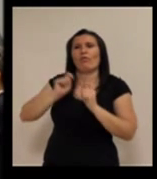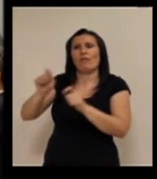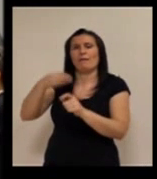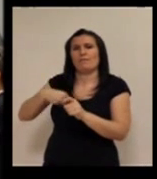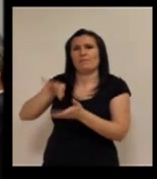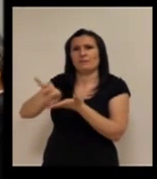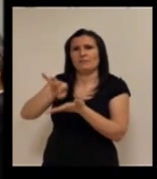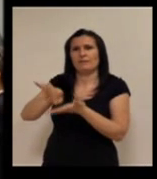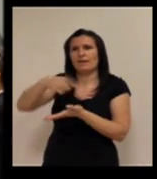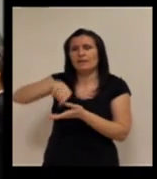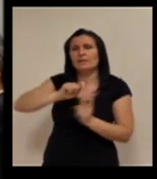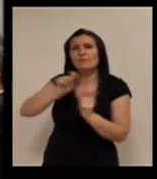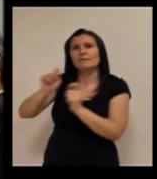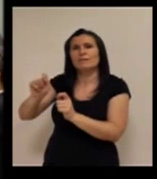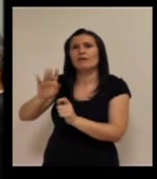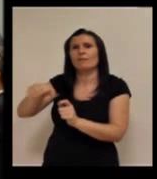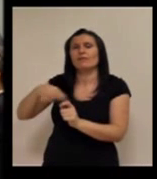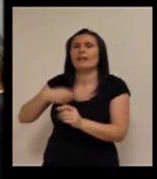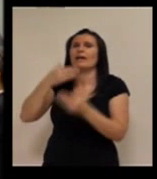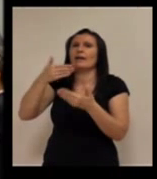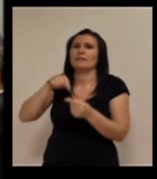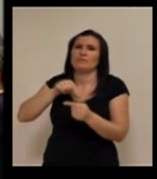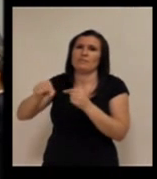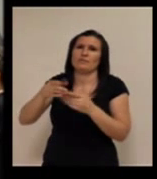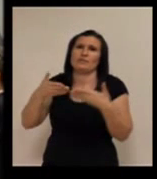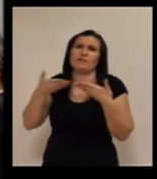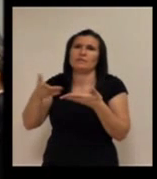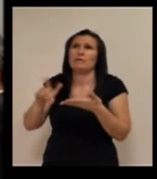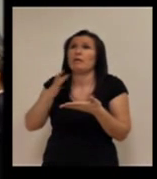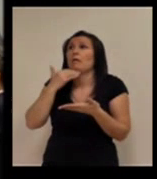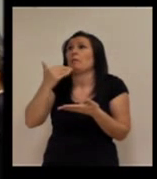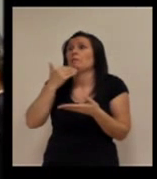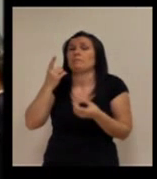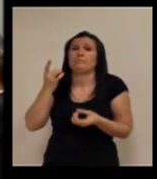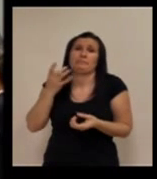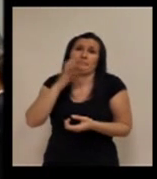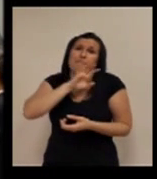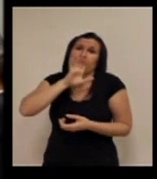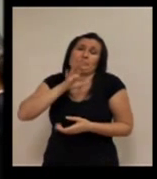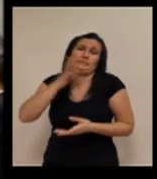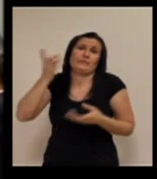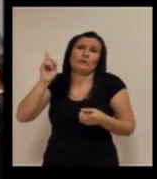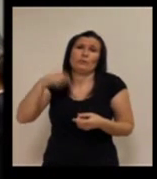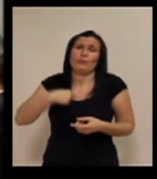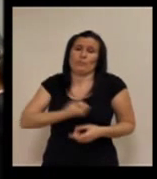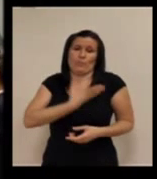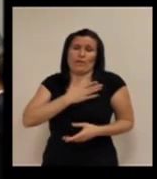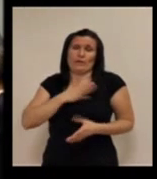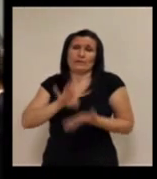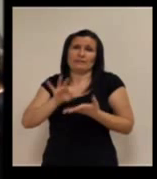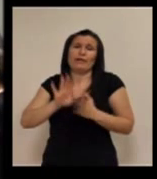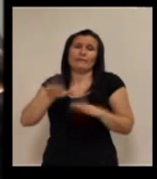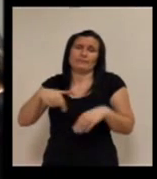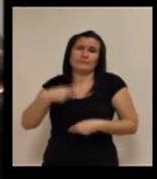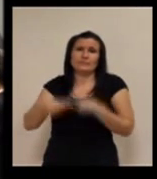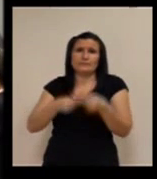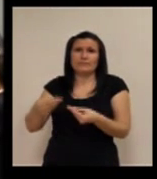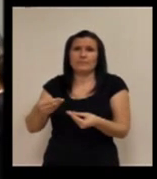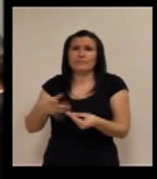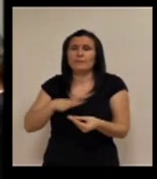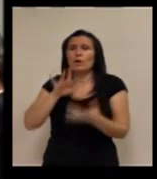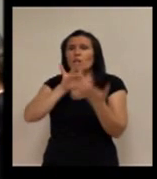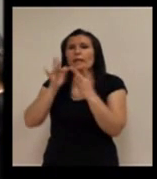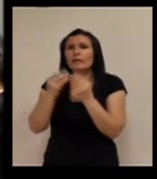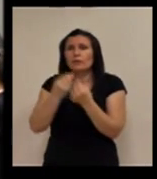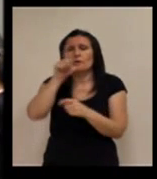prestaciones, ¿no? Y que a veces es algo anecdótico que hacemos por nuestra vocación de servicio, por